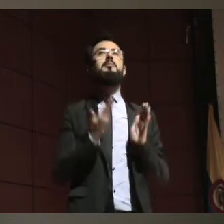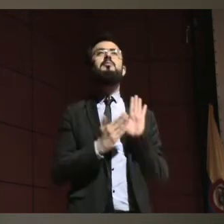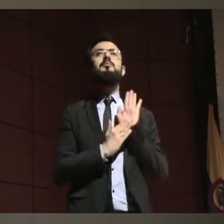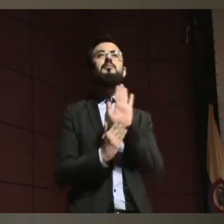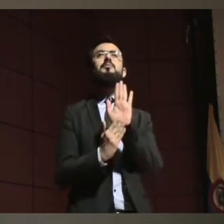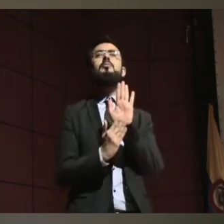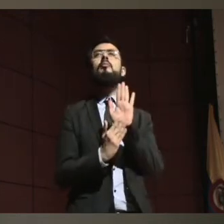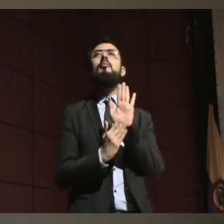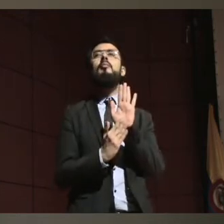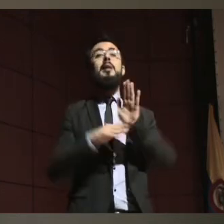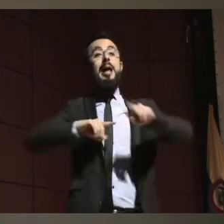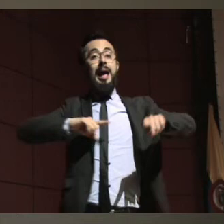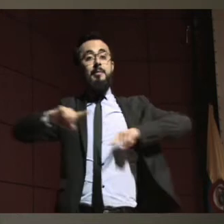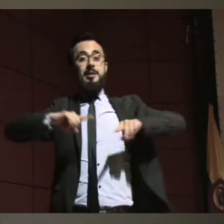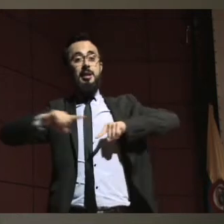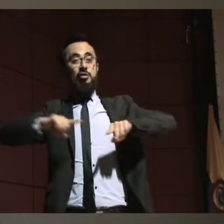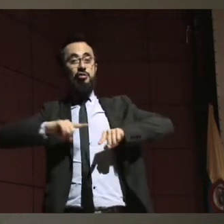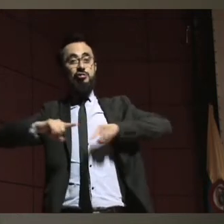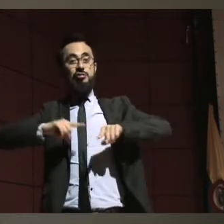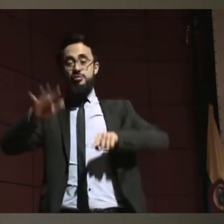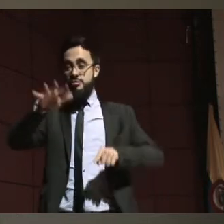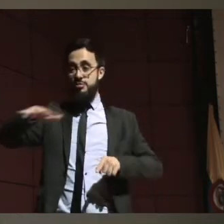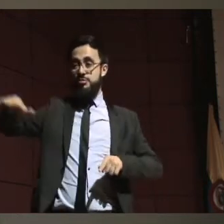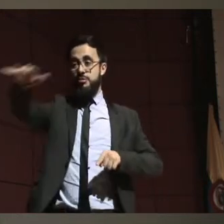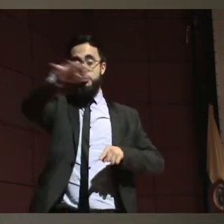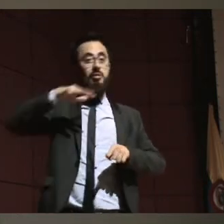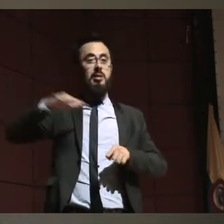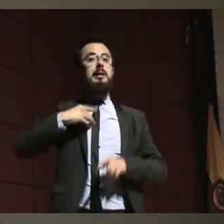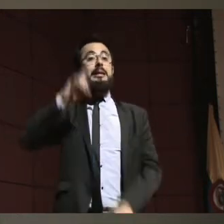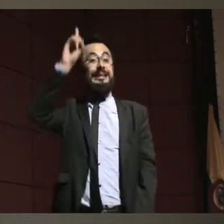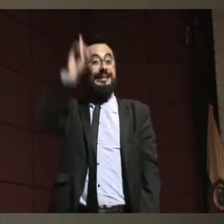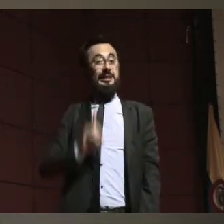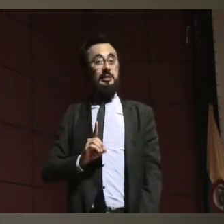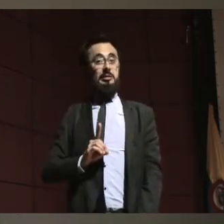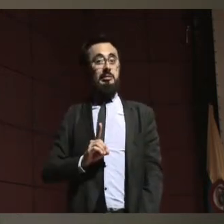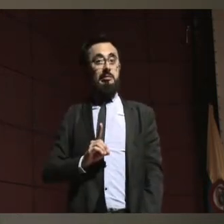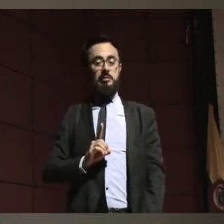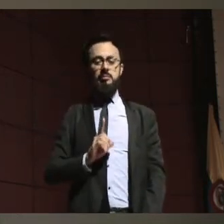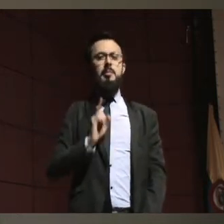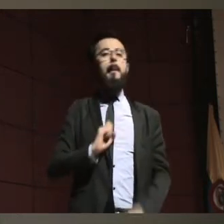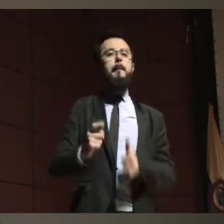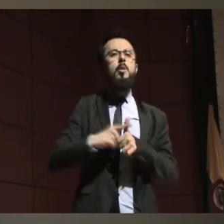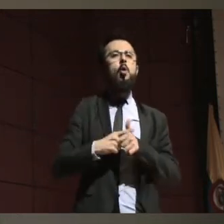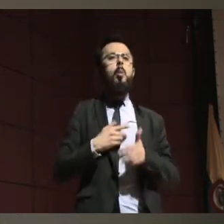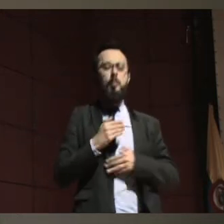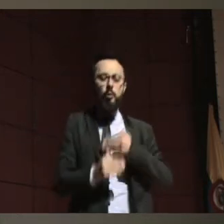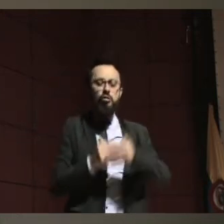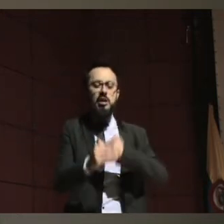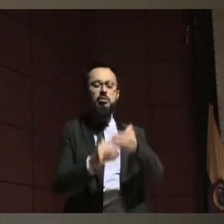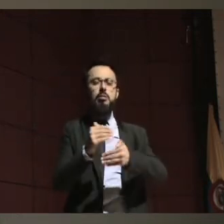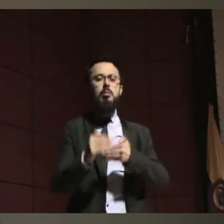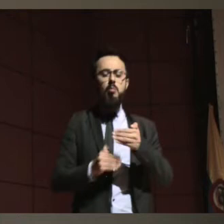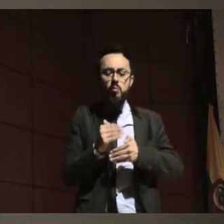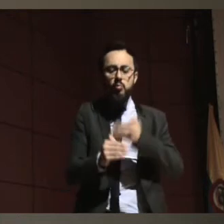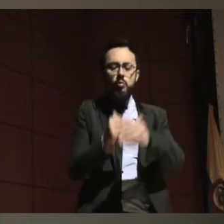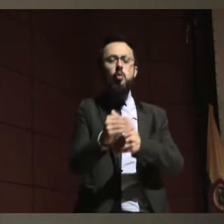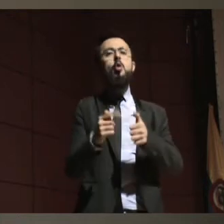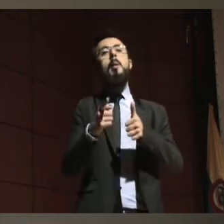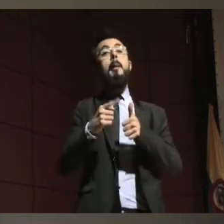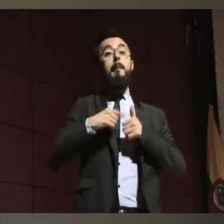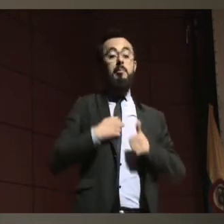que tomar una decisión genera primero un análisis, después